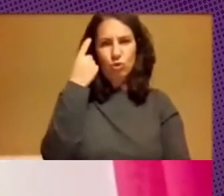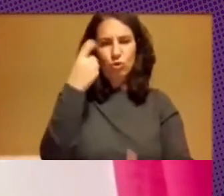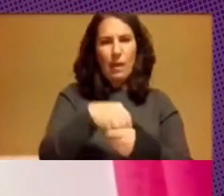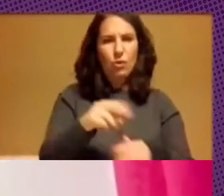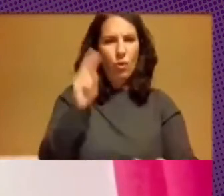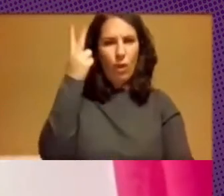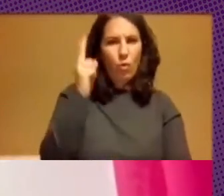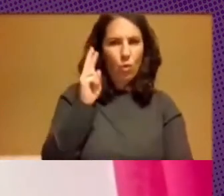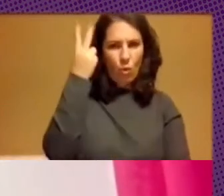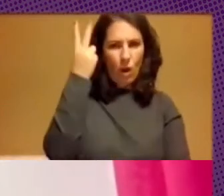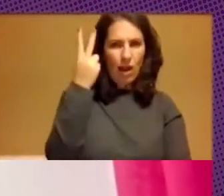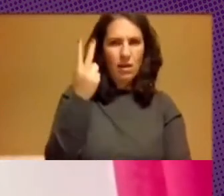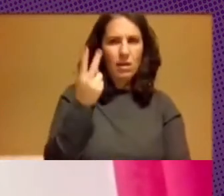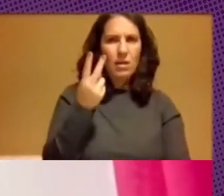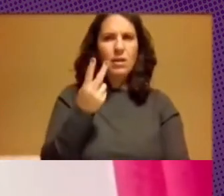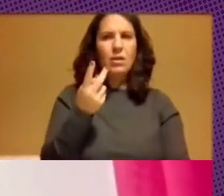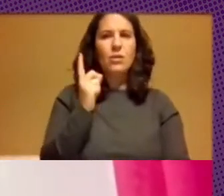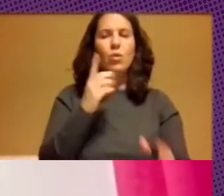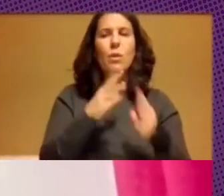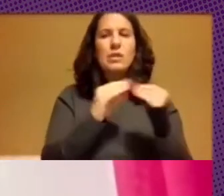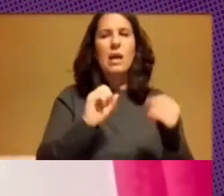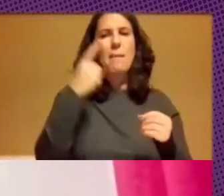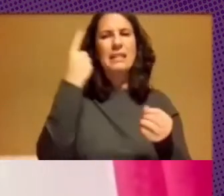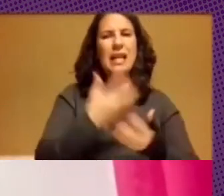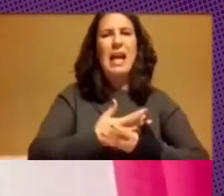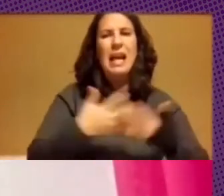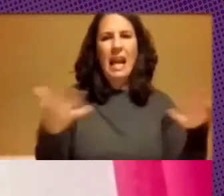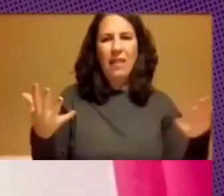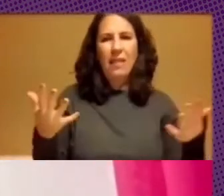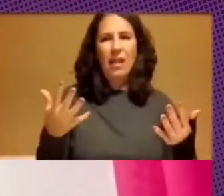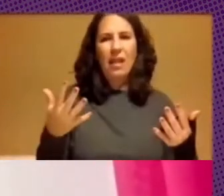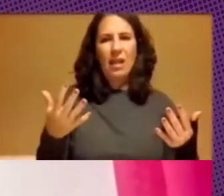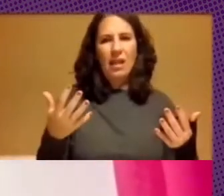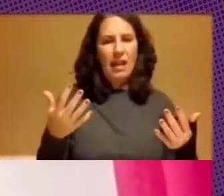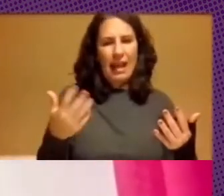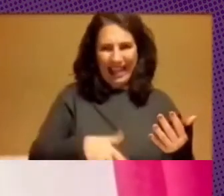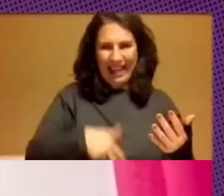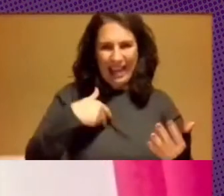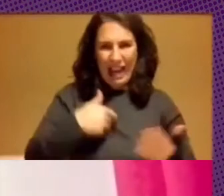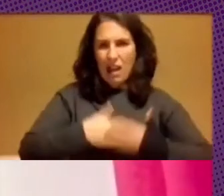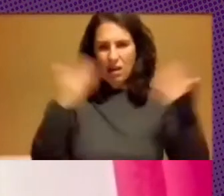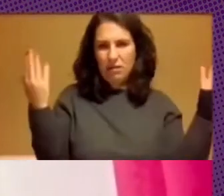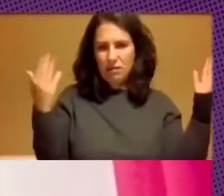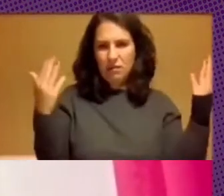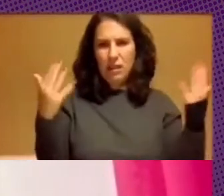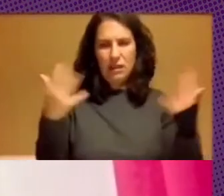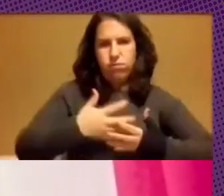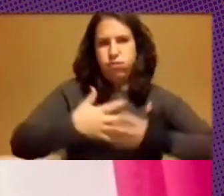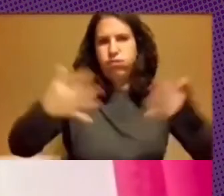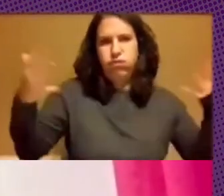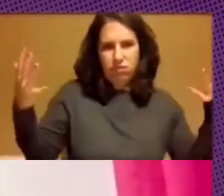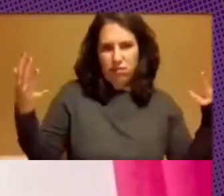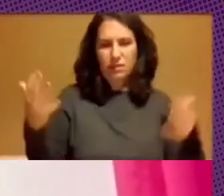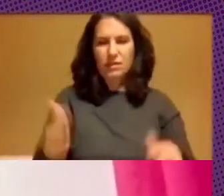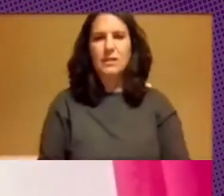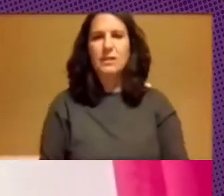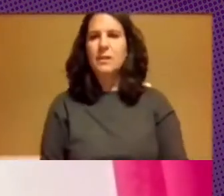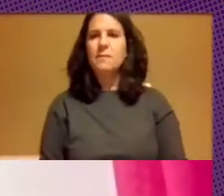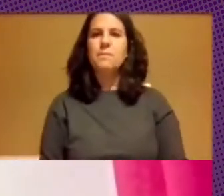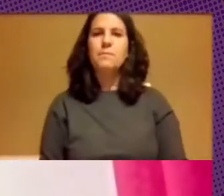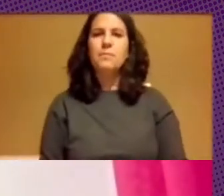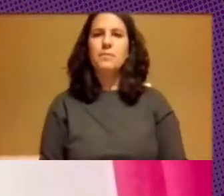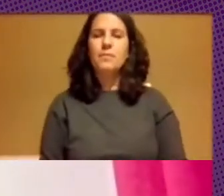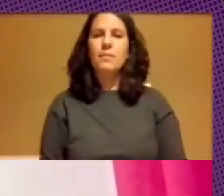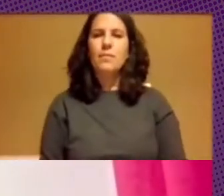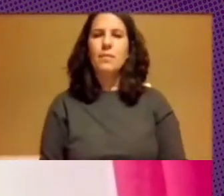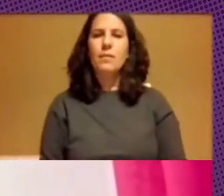Uruguay o sea que no solo la universidad más grande de las públicas sino en general es una cosa impresionante y bueno